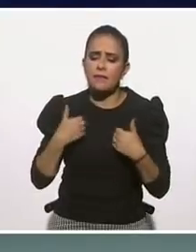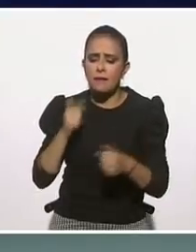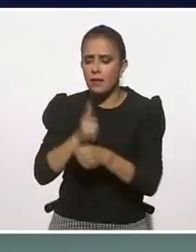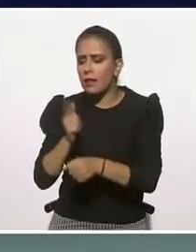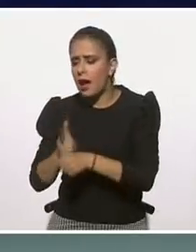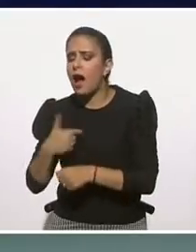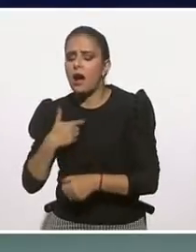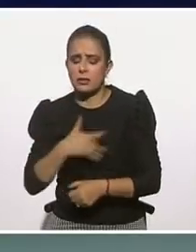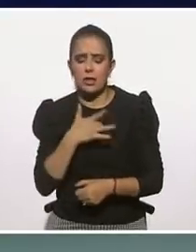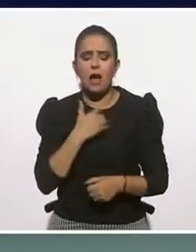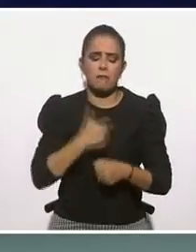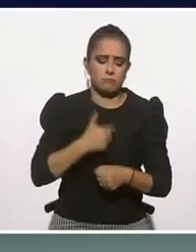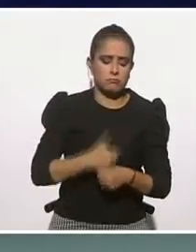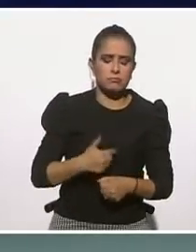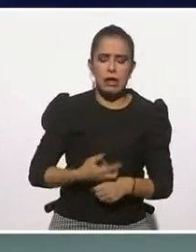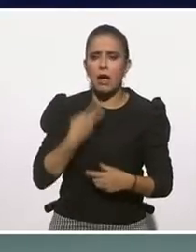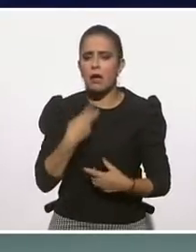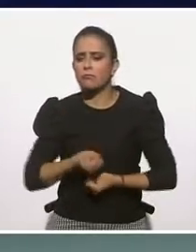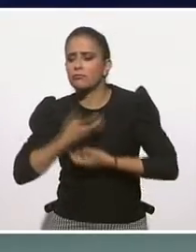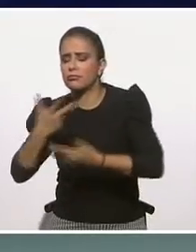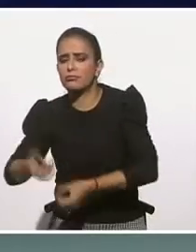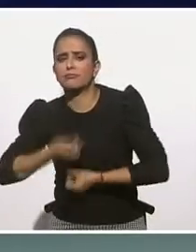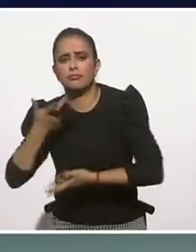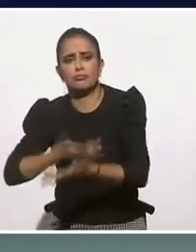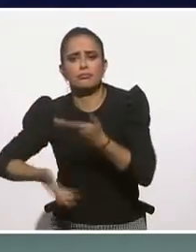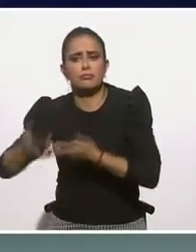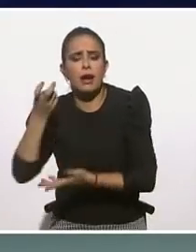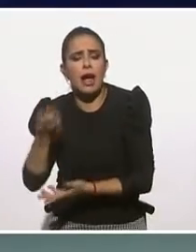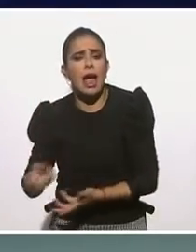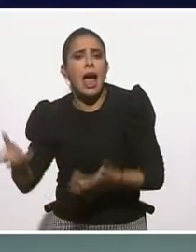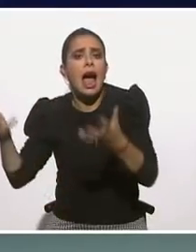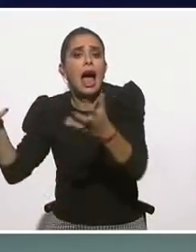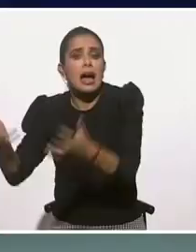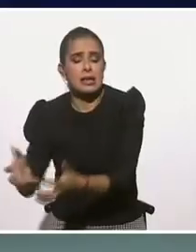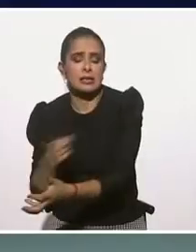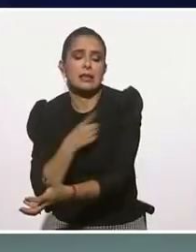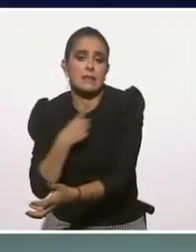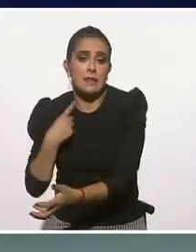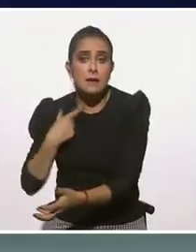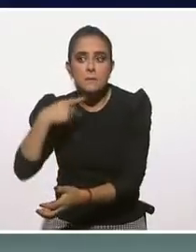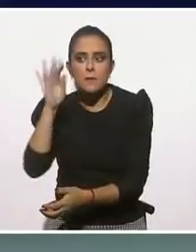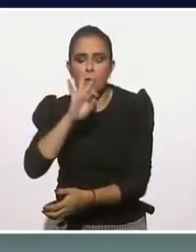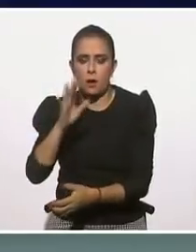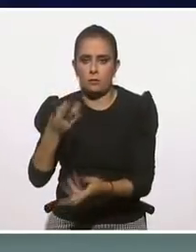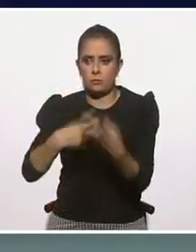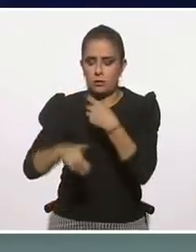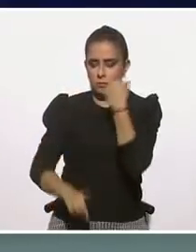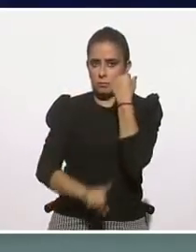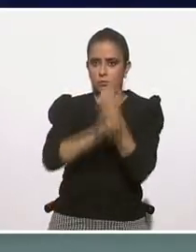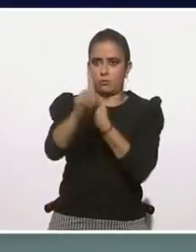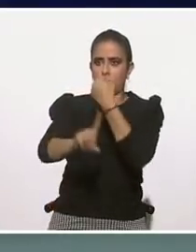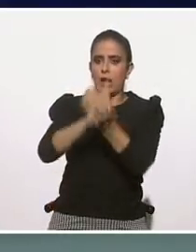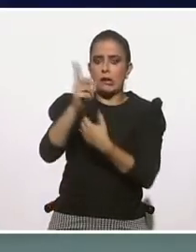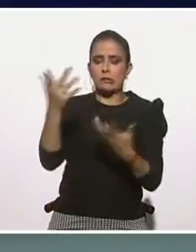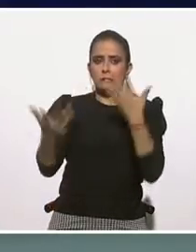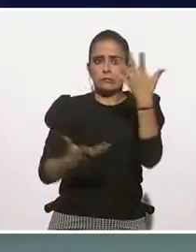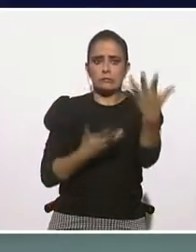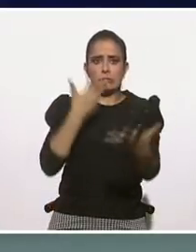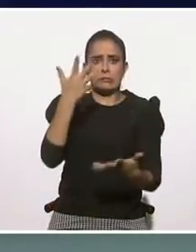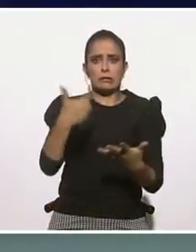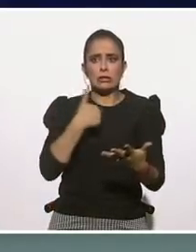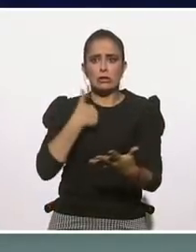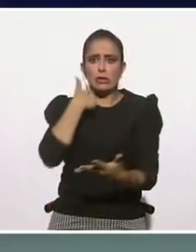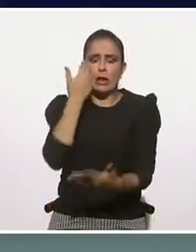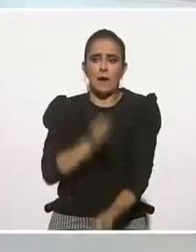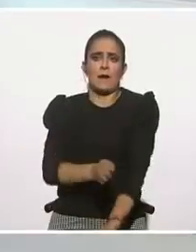está lo que quisiéramos, por supuesto, y ante una crisis, claro que quisiéramos afrontarlo de cualquier cosa que nos permitiera